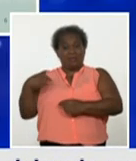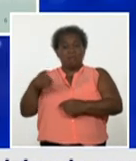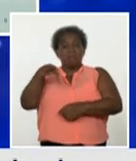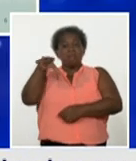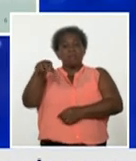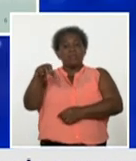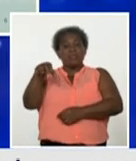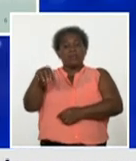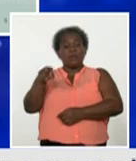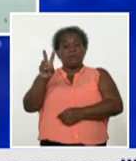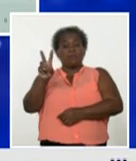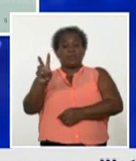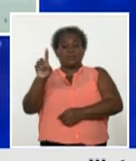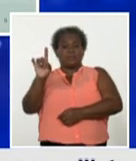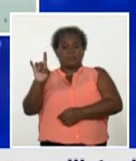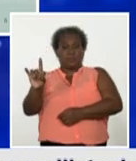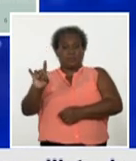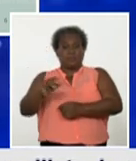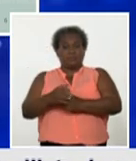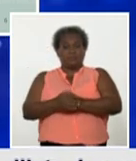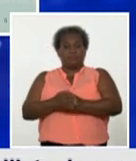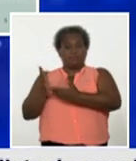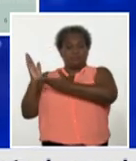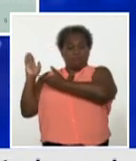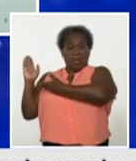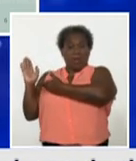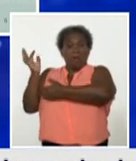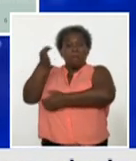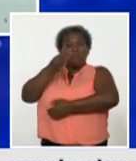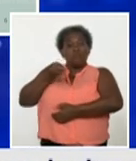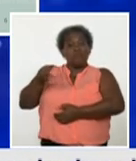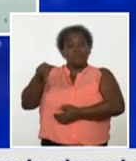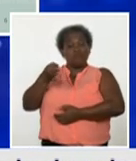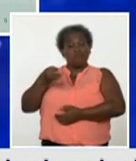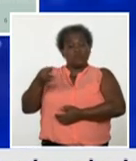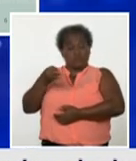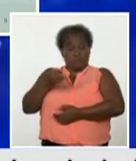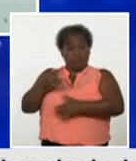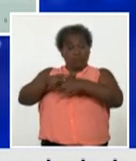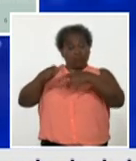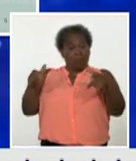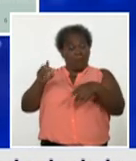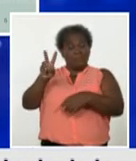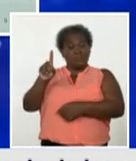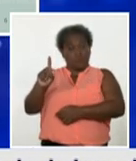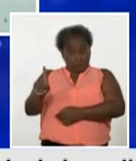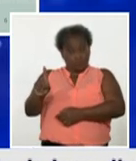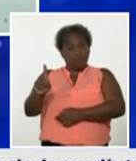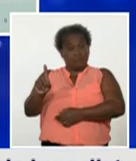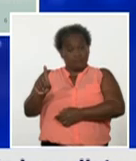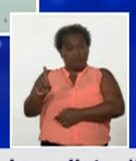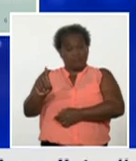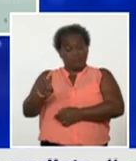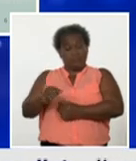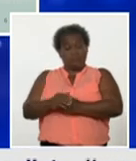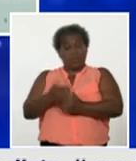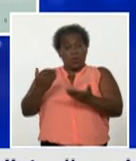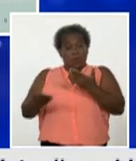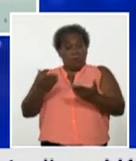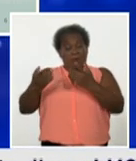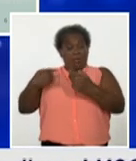veintinueve casos autóctonos estamos hablando de un incremento de veintiuno en comparación con el día anterior